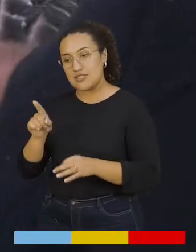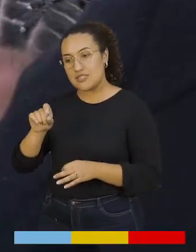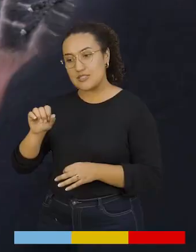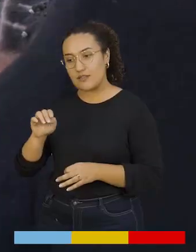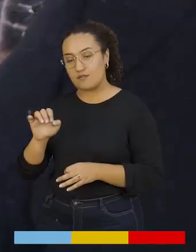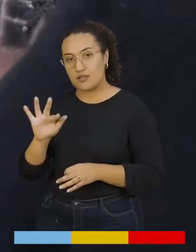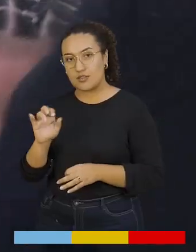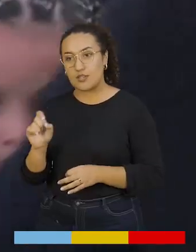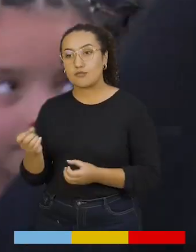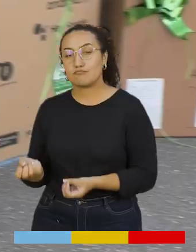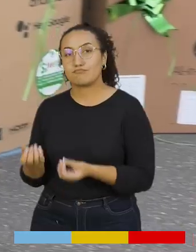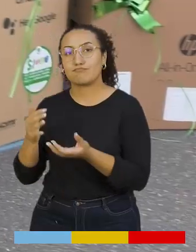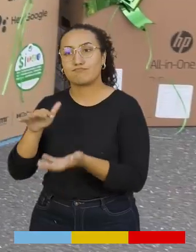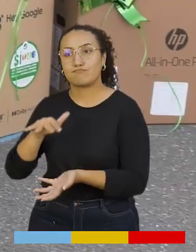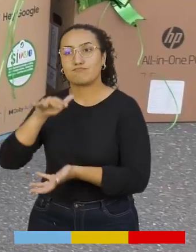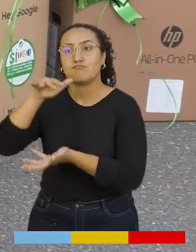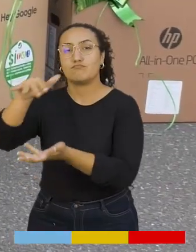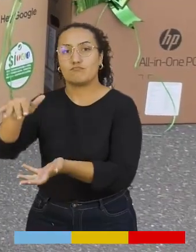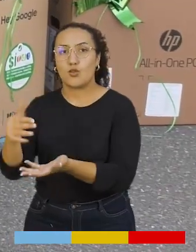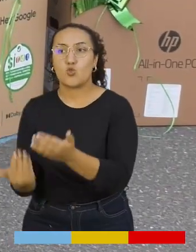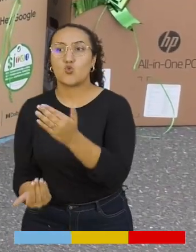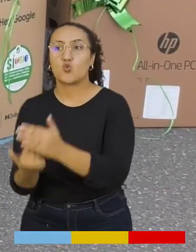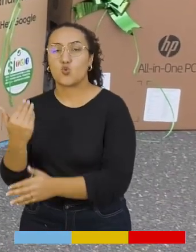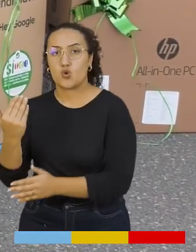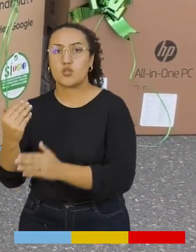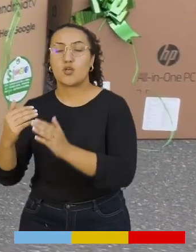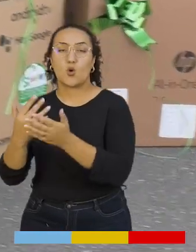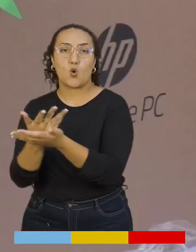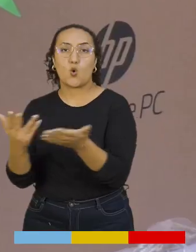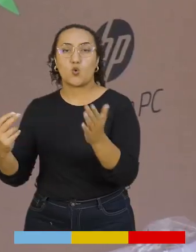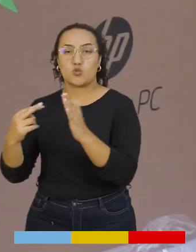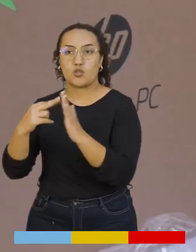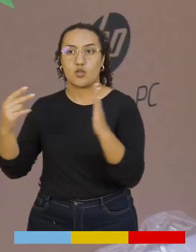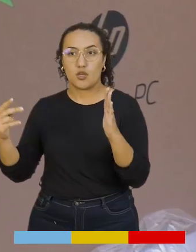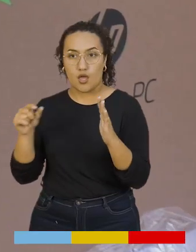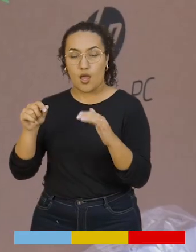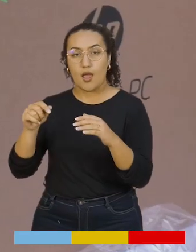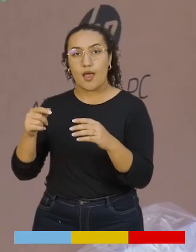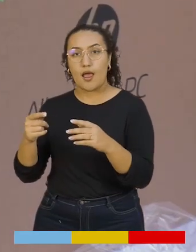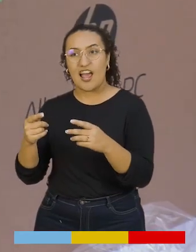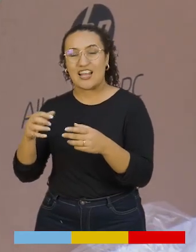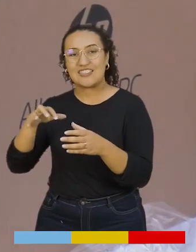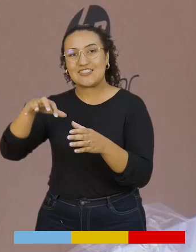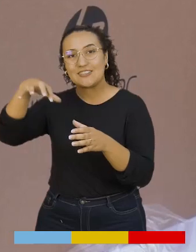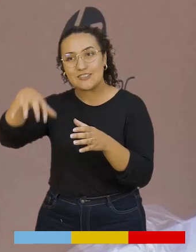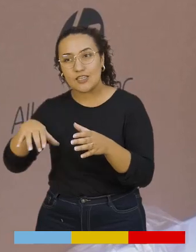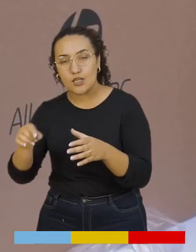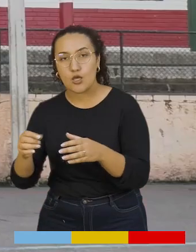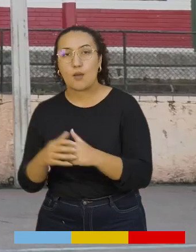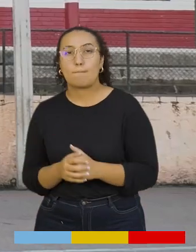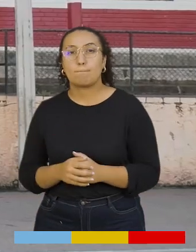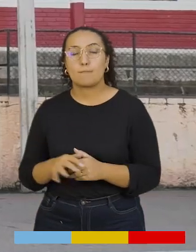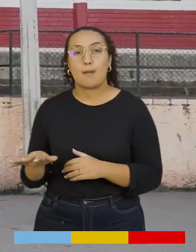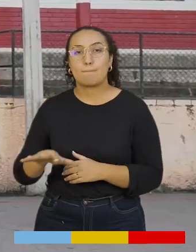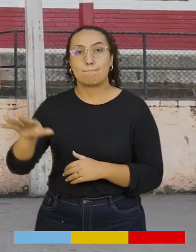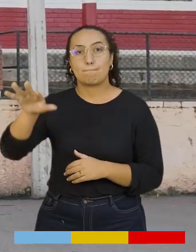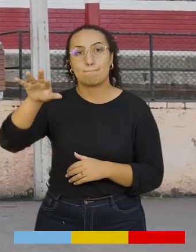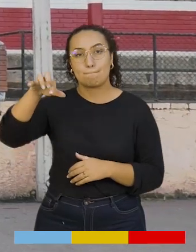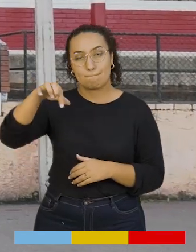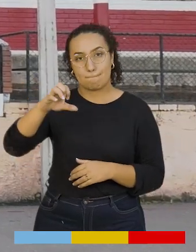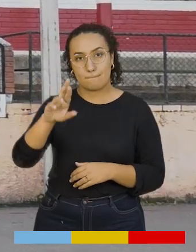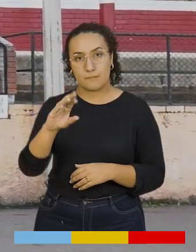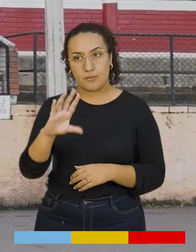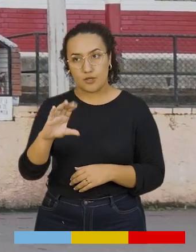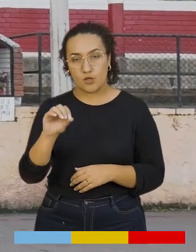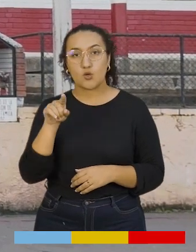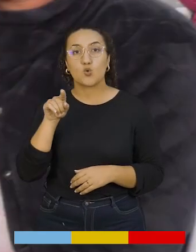entregaron nueva dotación de equipos tecnológicos a la sede de la institución educativa departamental San Miguel, ubicada